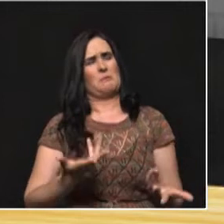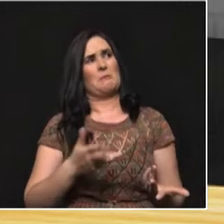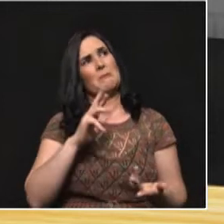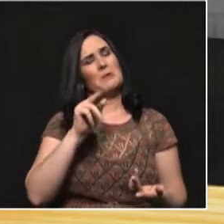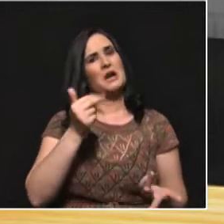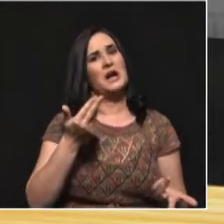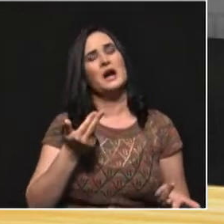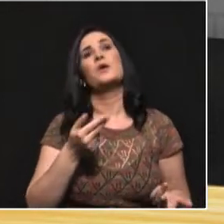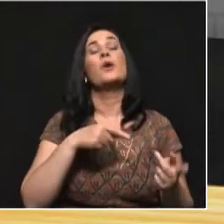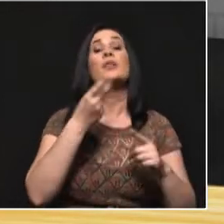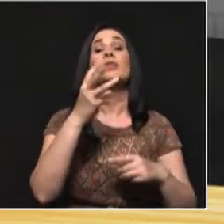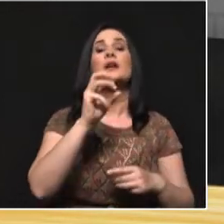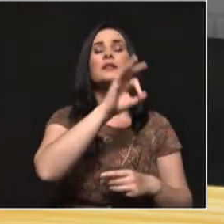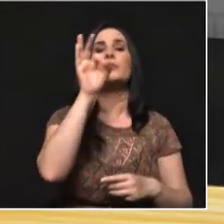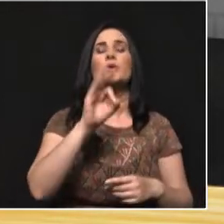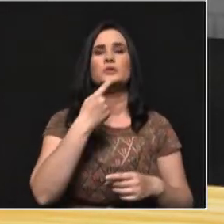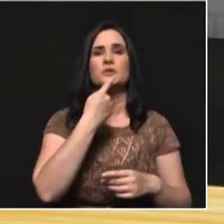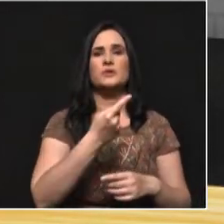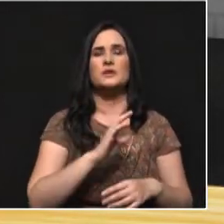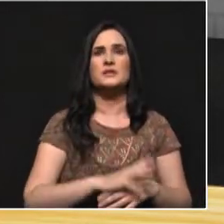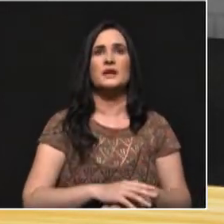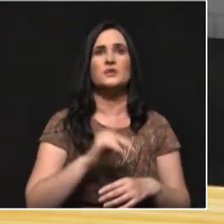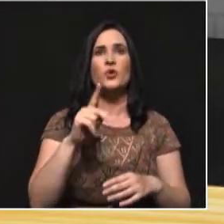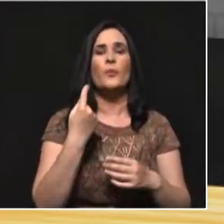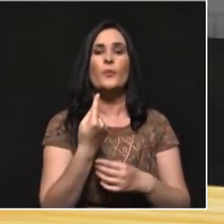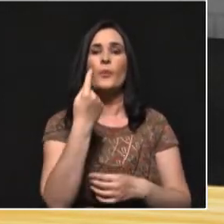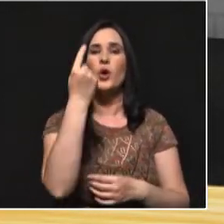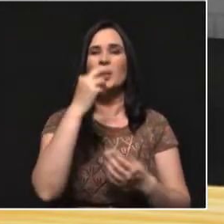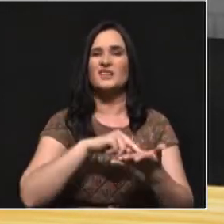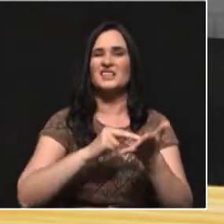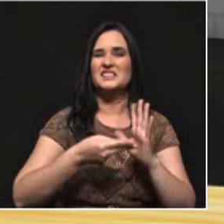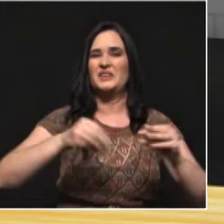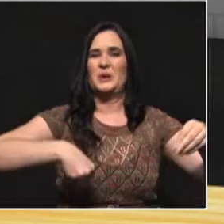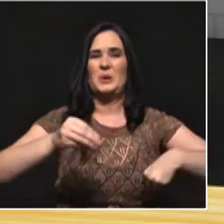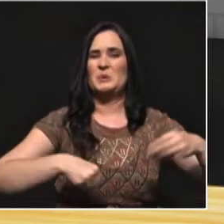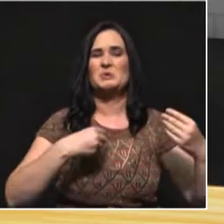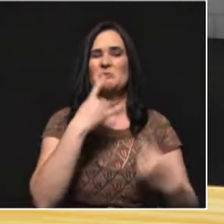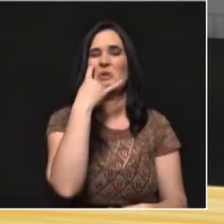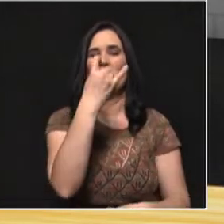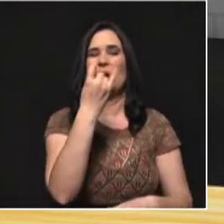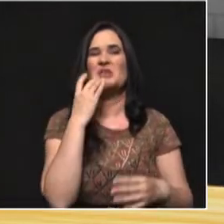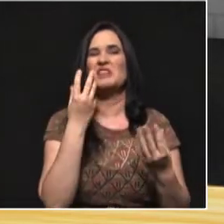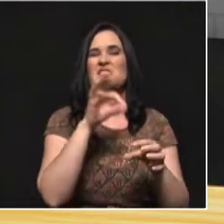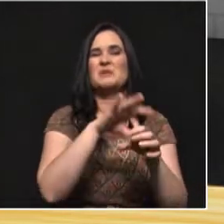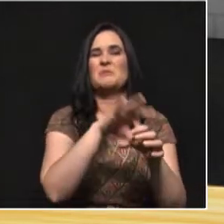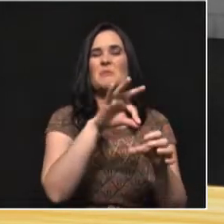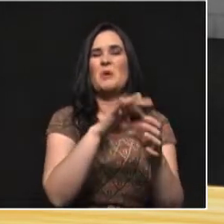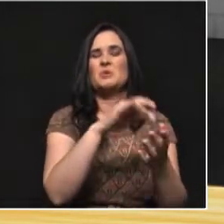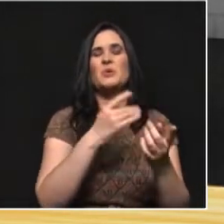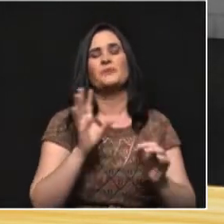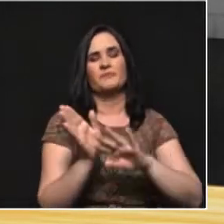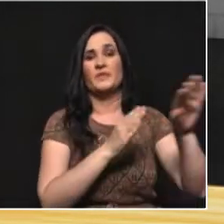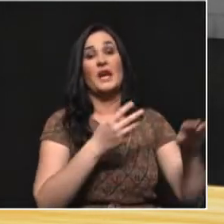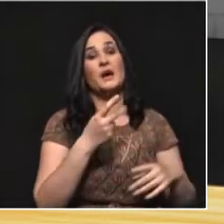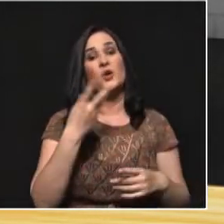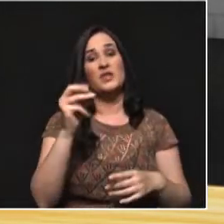un 30% de los colombianos dice que la política es corrupta y que no le interesa entonces salir a votar, otro 30